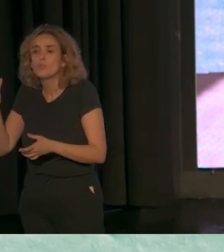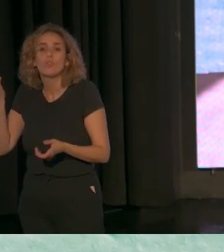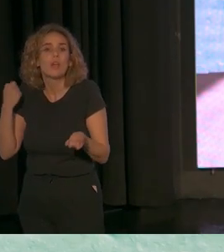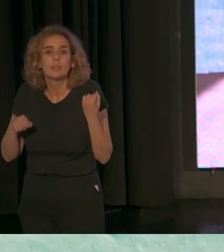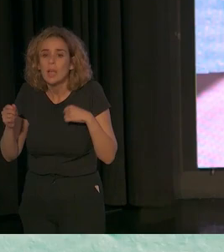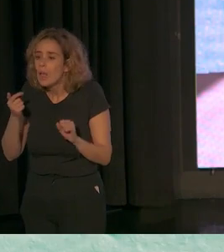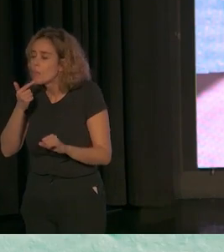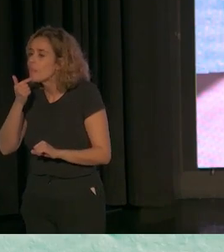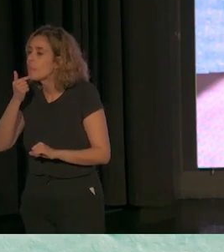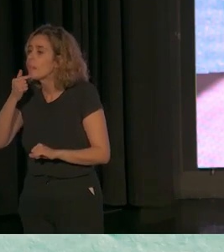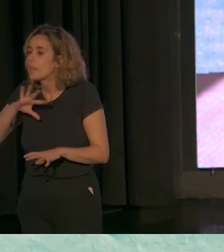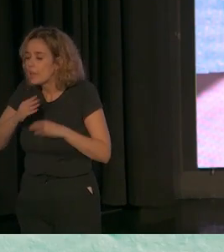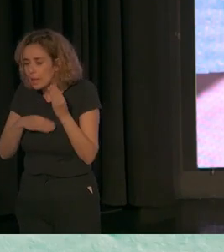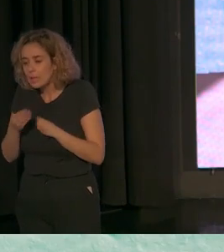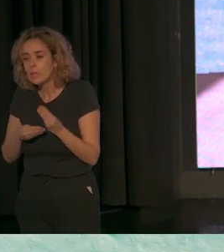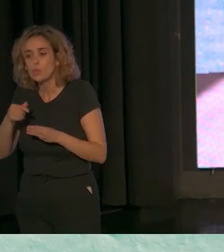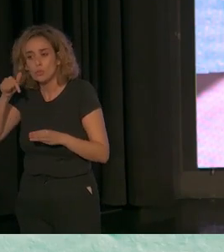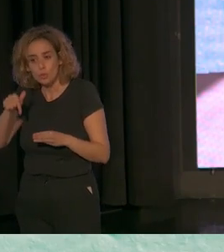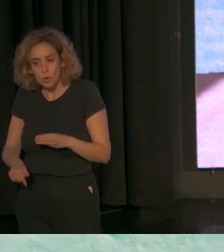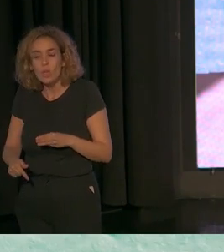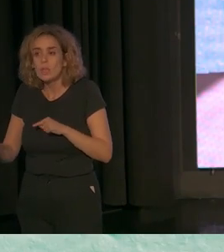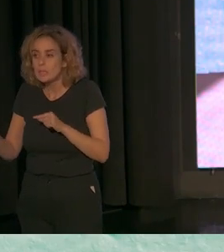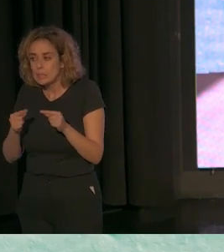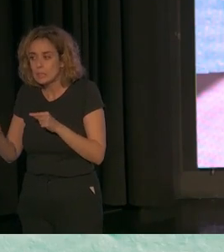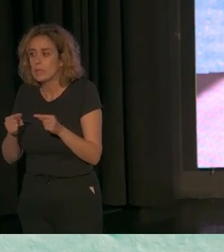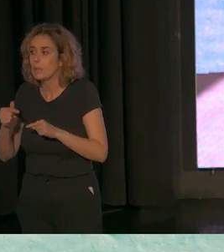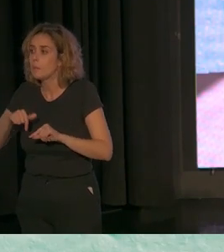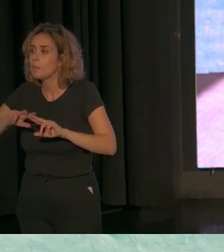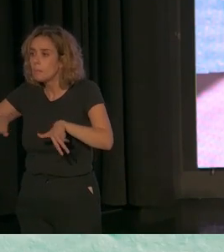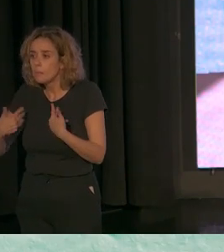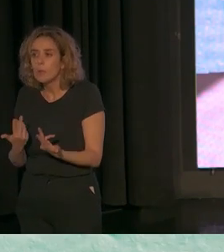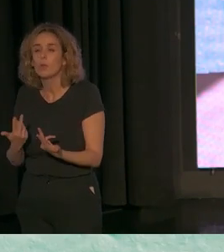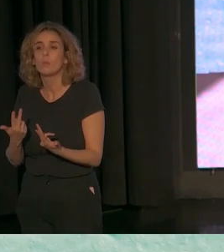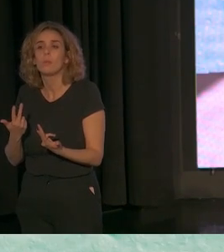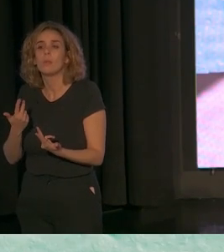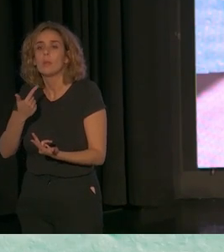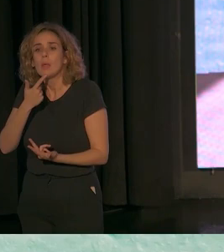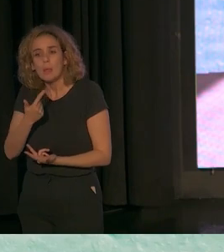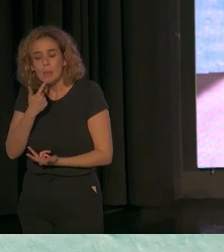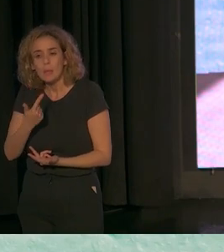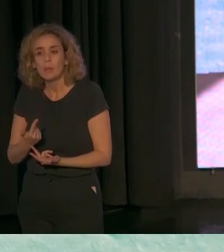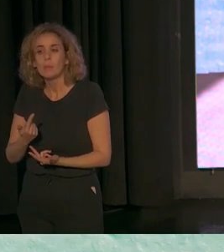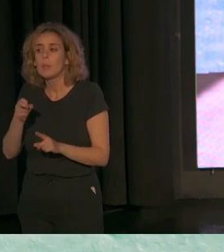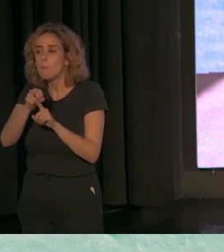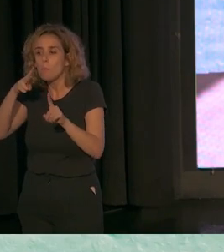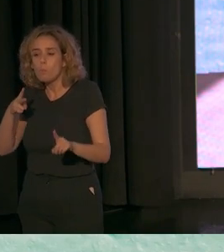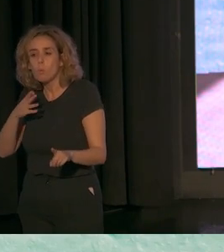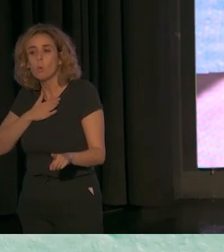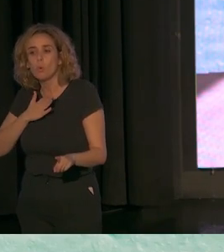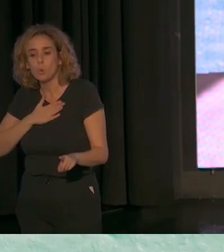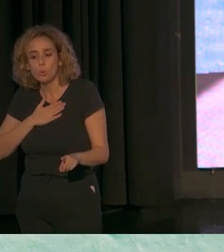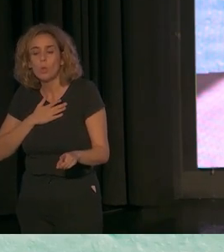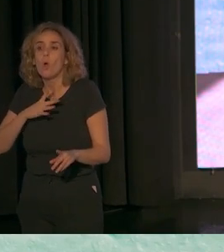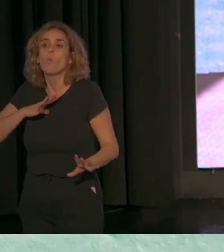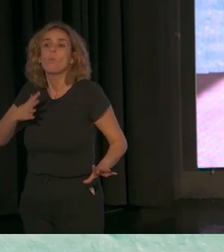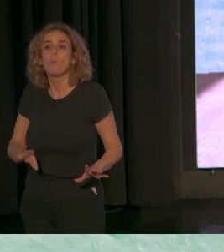que han hecho posible este avance. Pero, permitidme muy brevemente señalar, al menos desde mi punto de vista y disculpad las